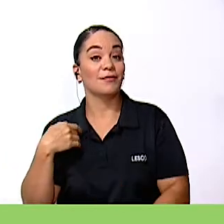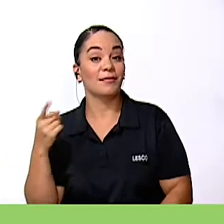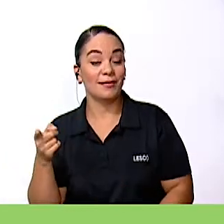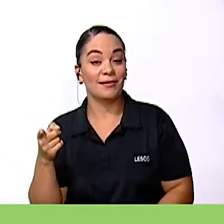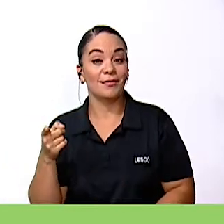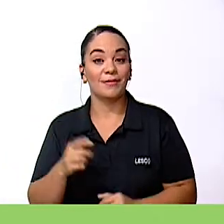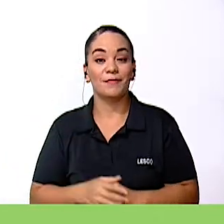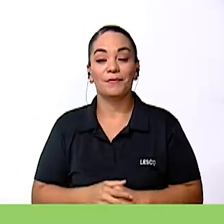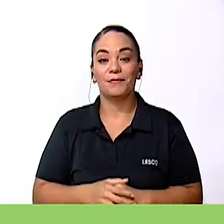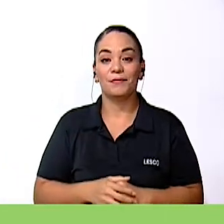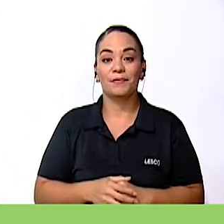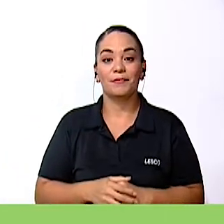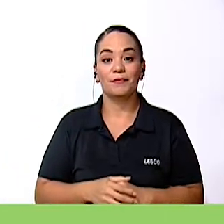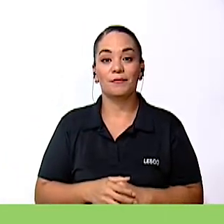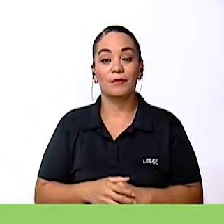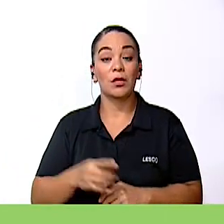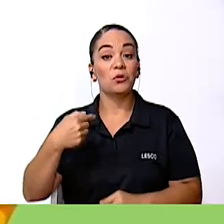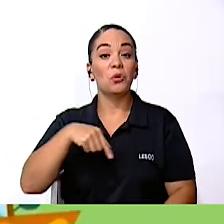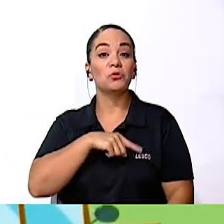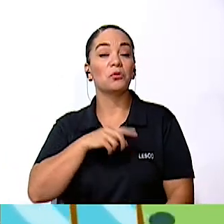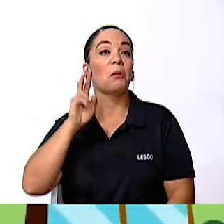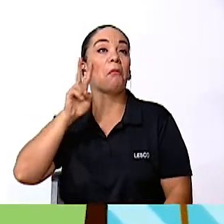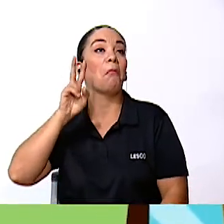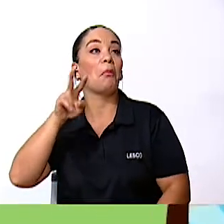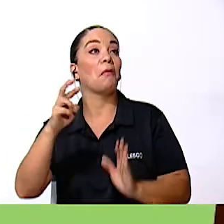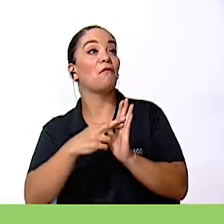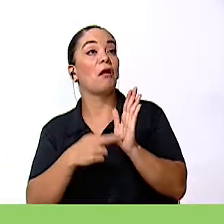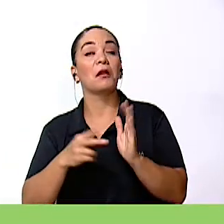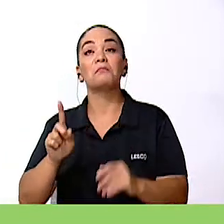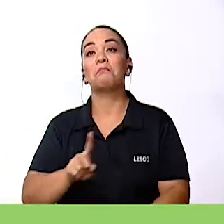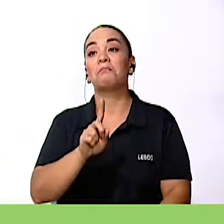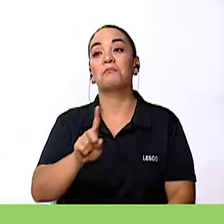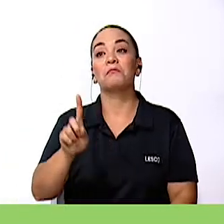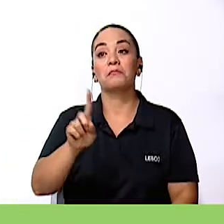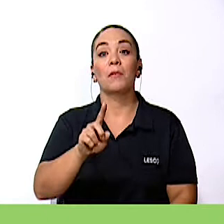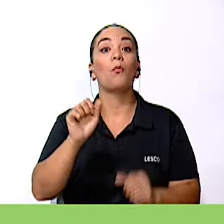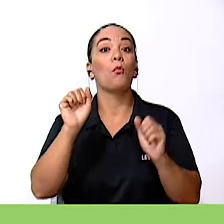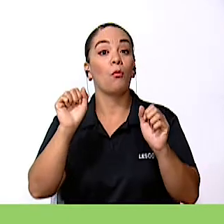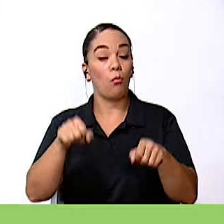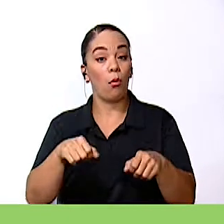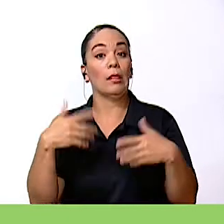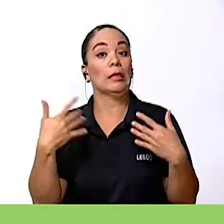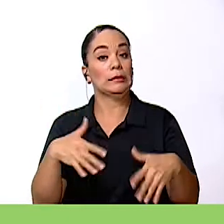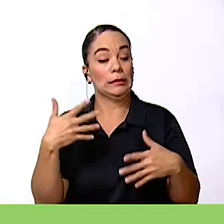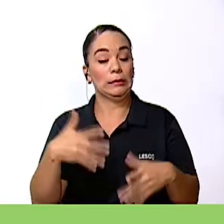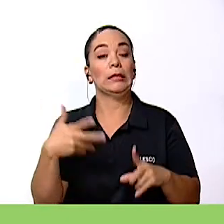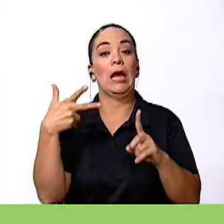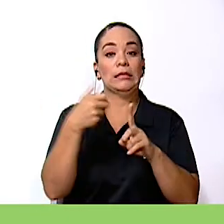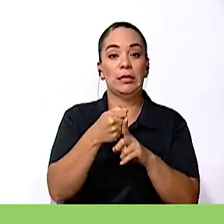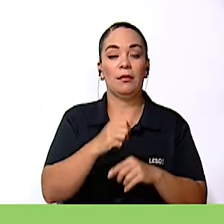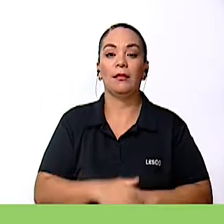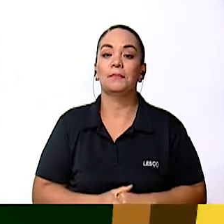Si no seguimos correctamente esas reglas, pues podríamos tener un accidente.